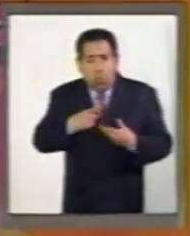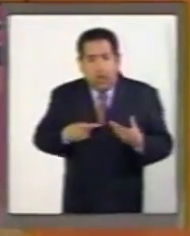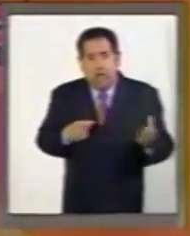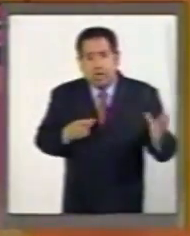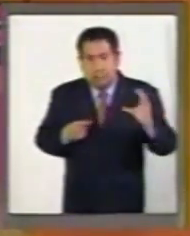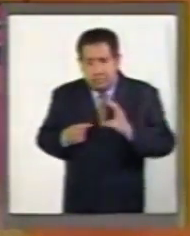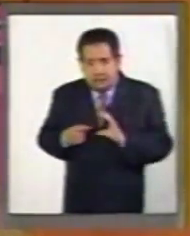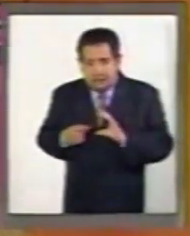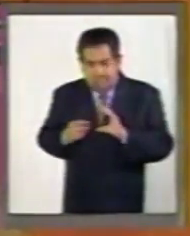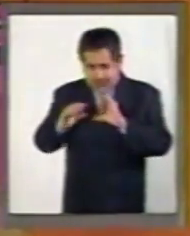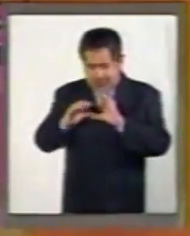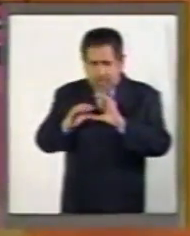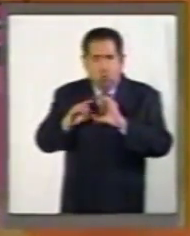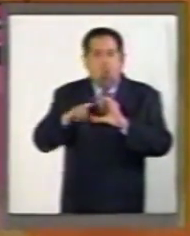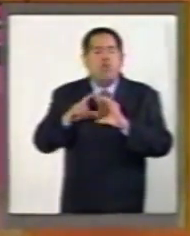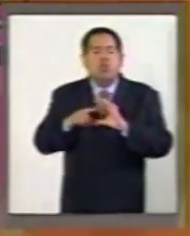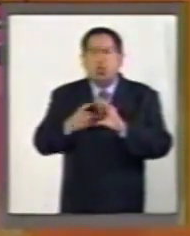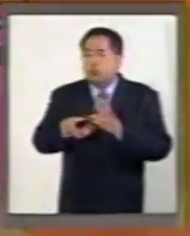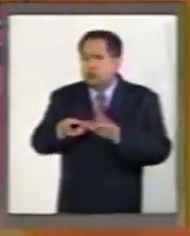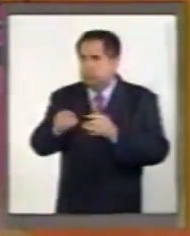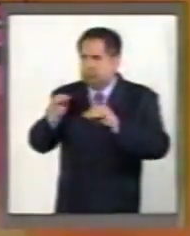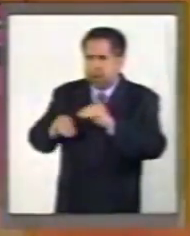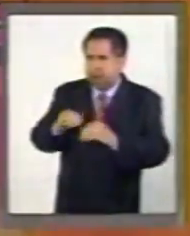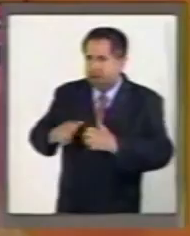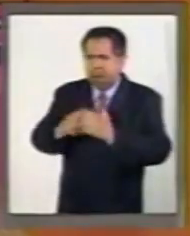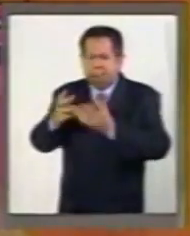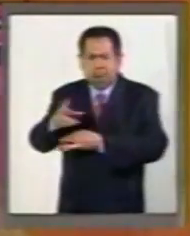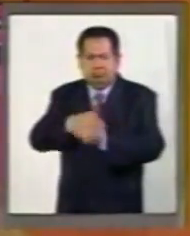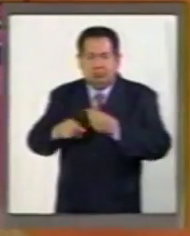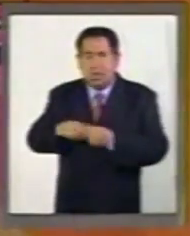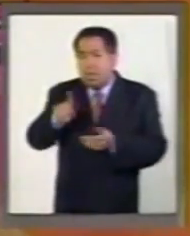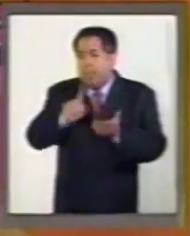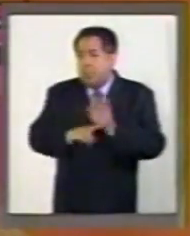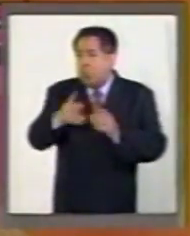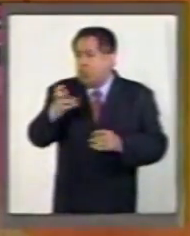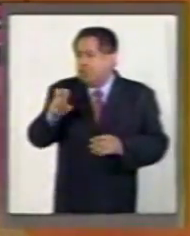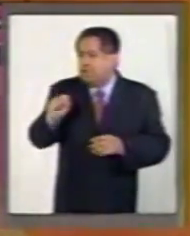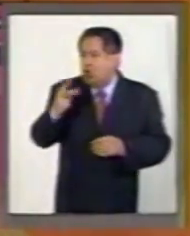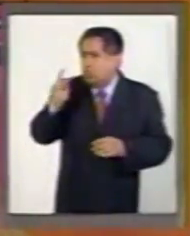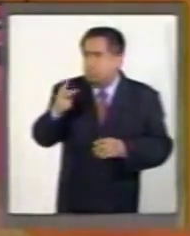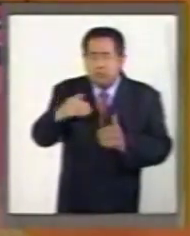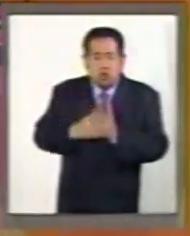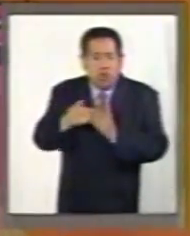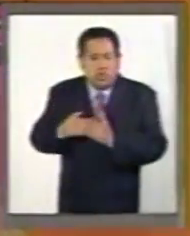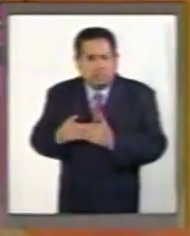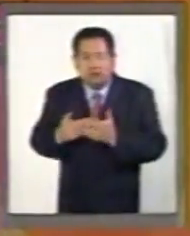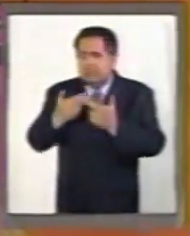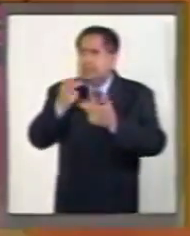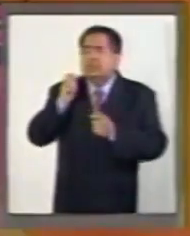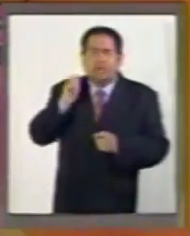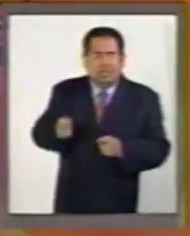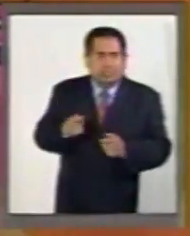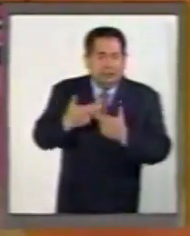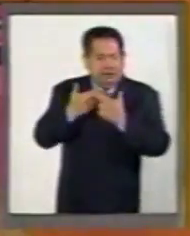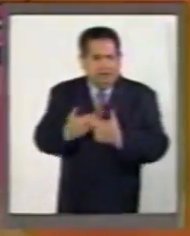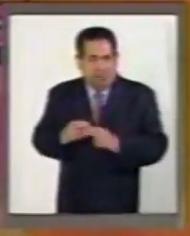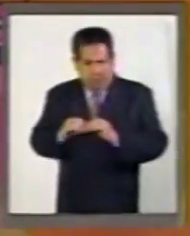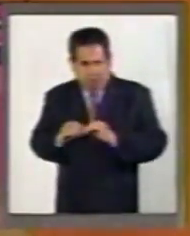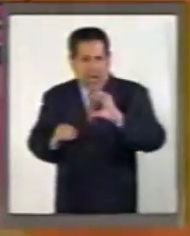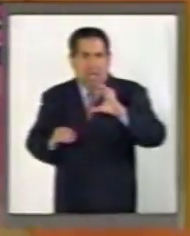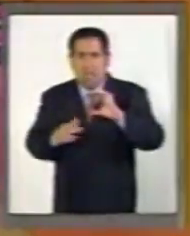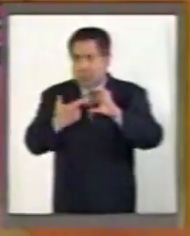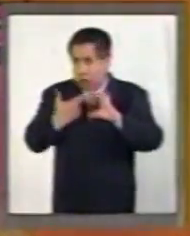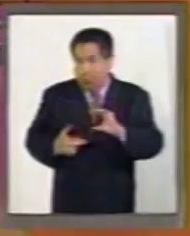pero solo invirtió 1.462 millones, de lo que se infiere que la mayor